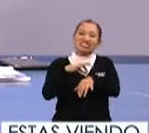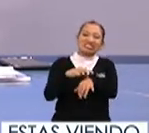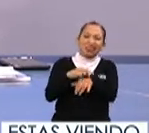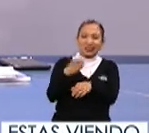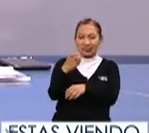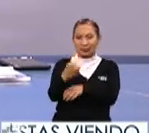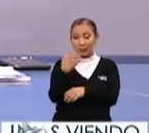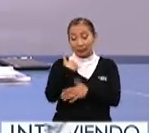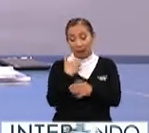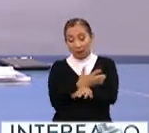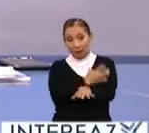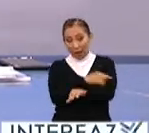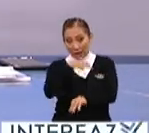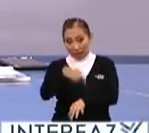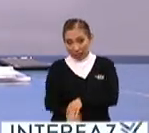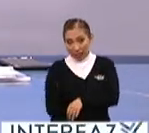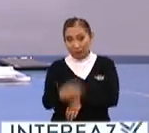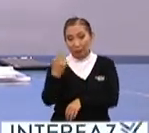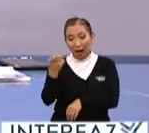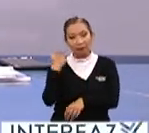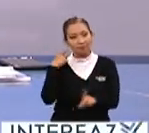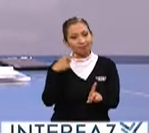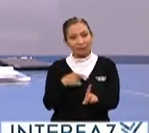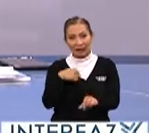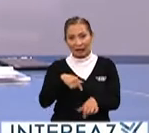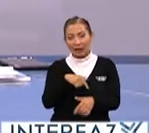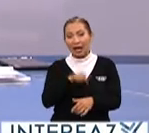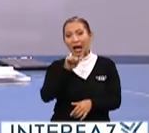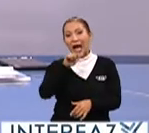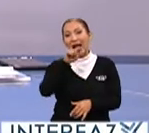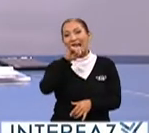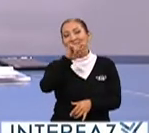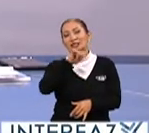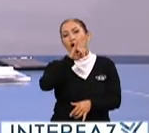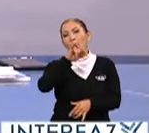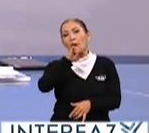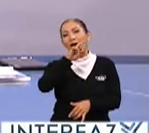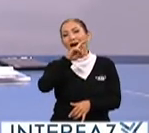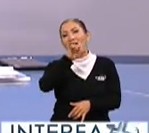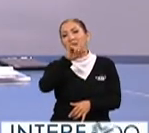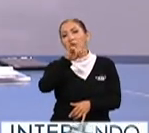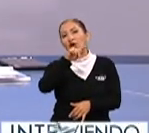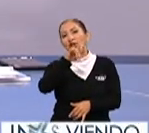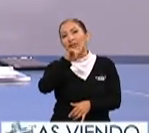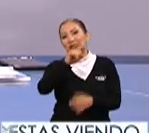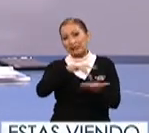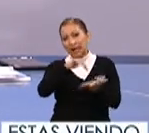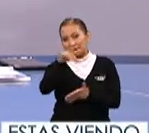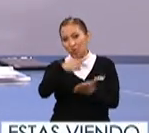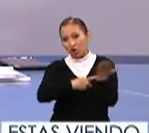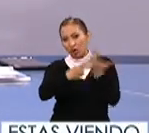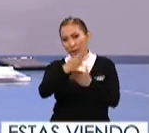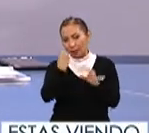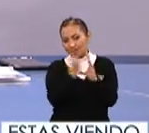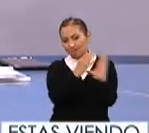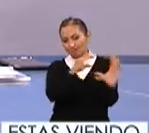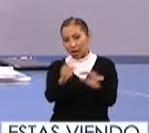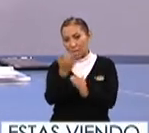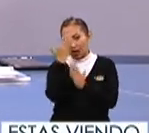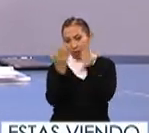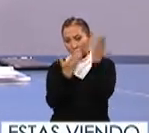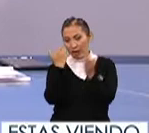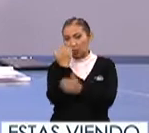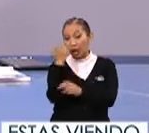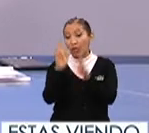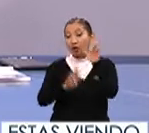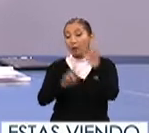cosa como esta y hoy nos acompaña para este fin en el estudio Alex Juárez Montes quien gracias al programa de capacitación de estudiantes de